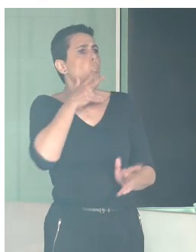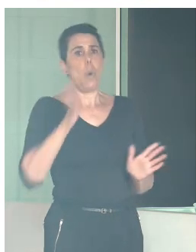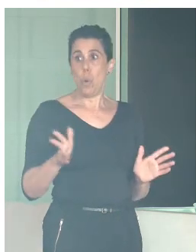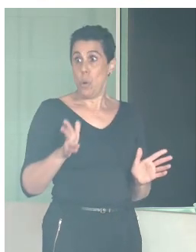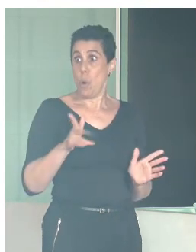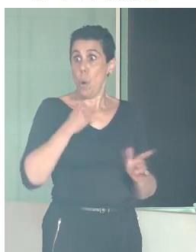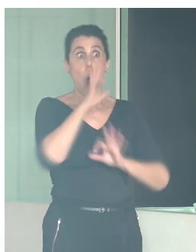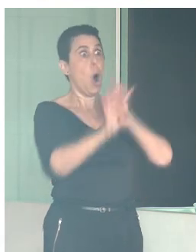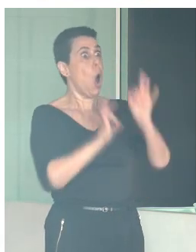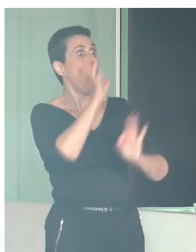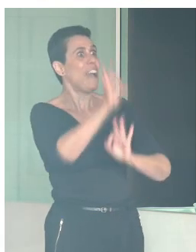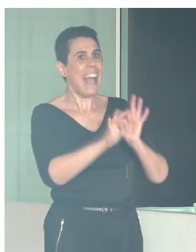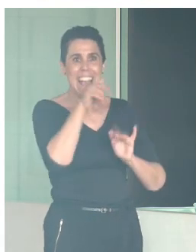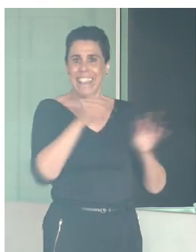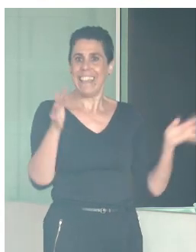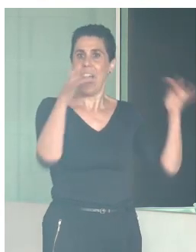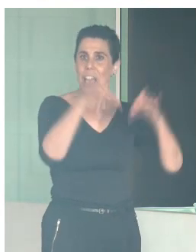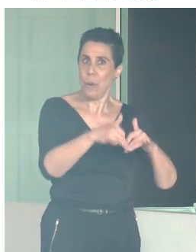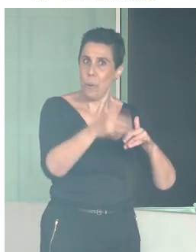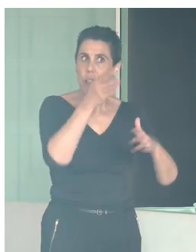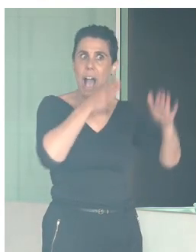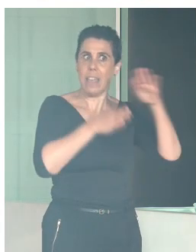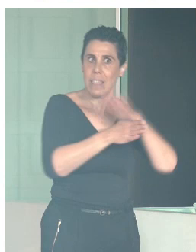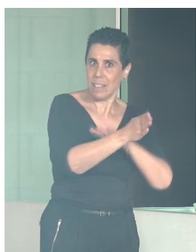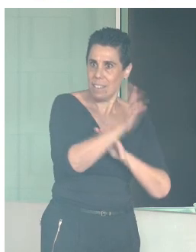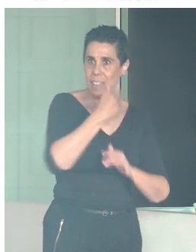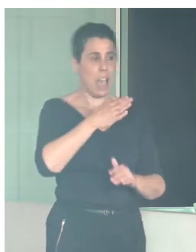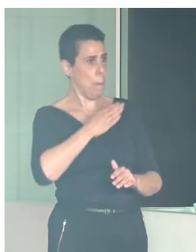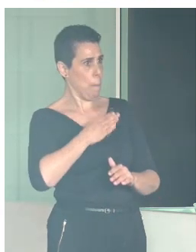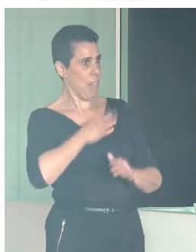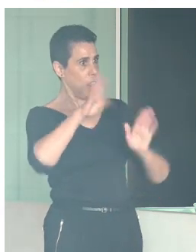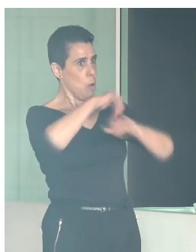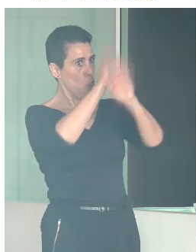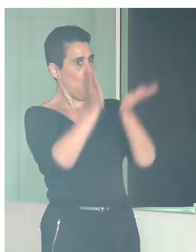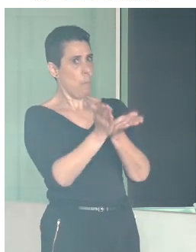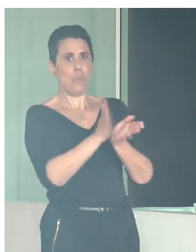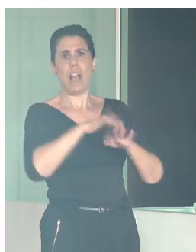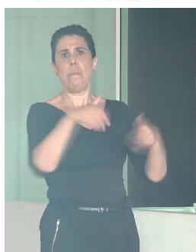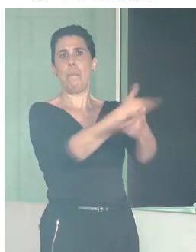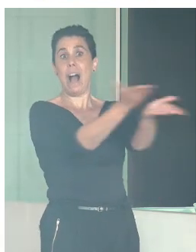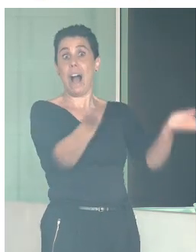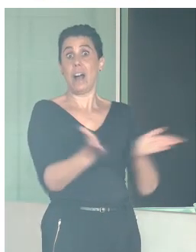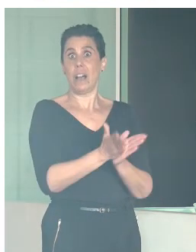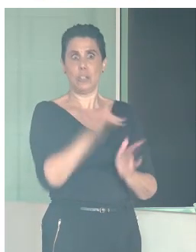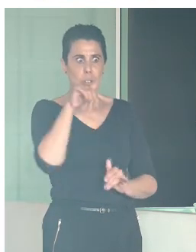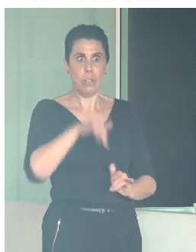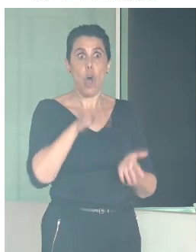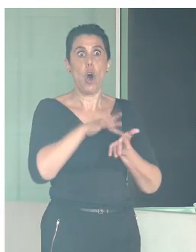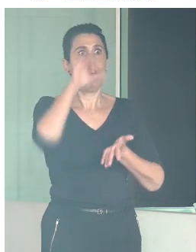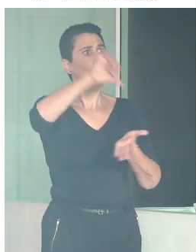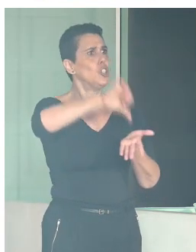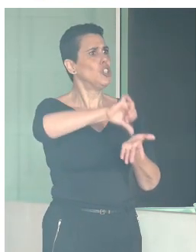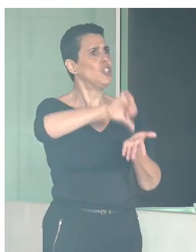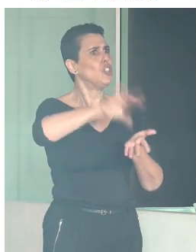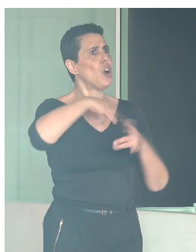accesibilidad y patrimonio mundial para todas las personas en una ciudad que es paradigmática, ¿no? Como he dicho